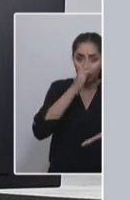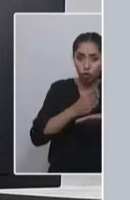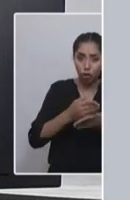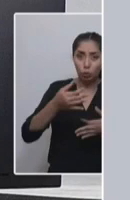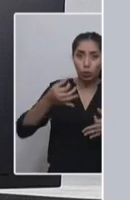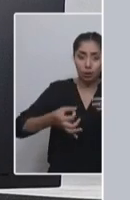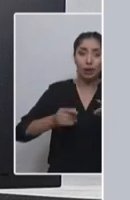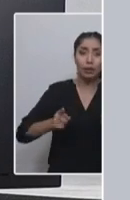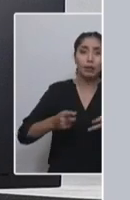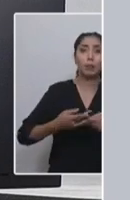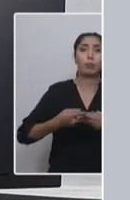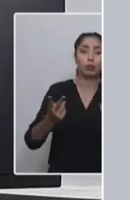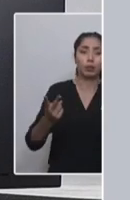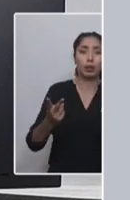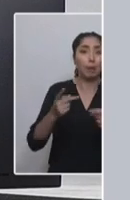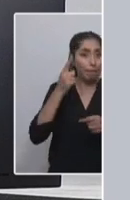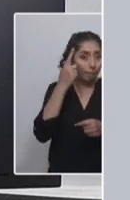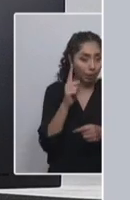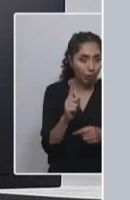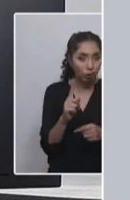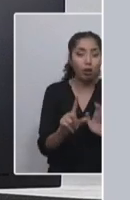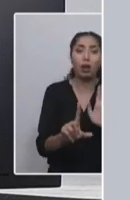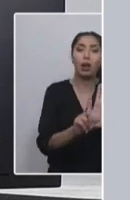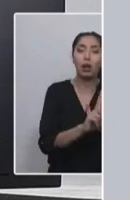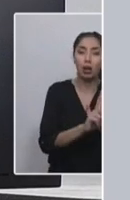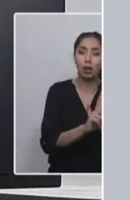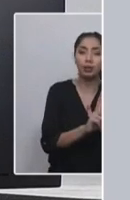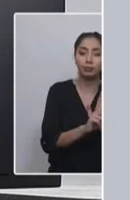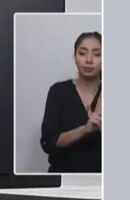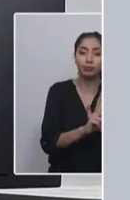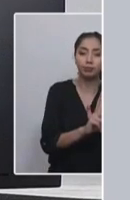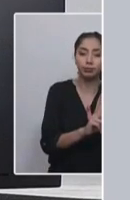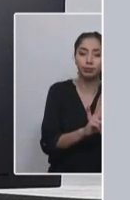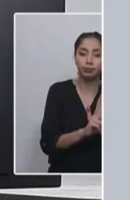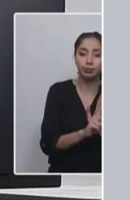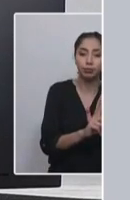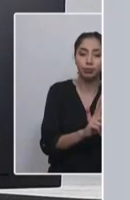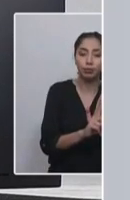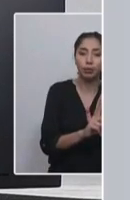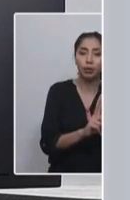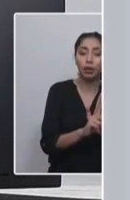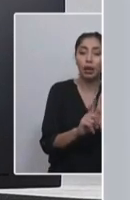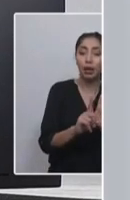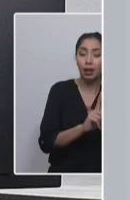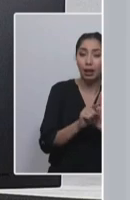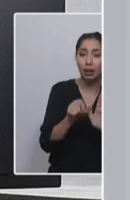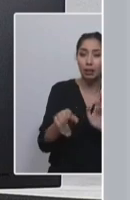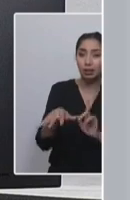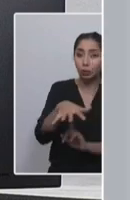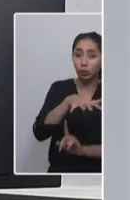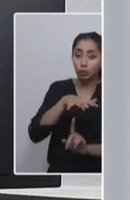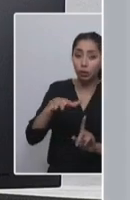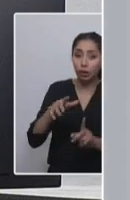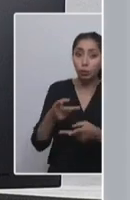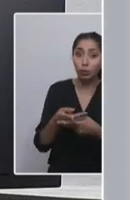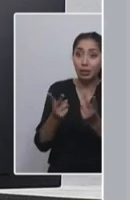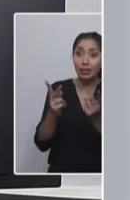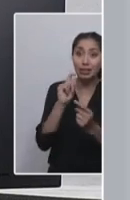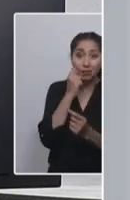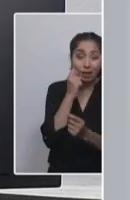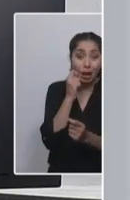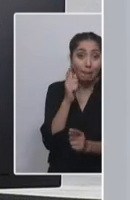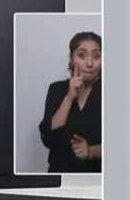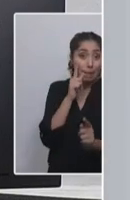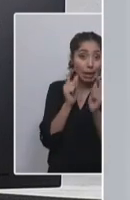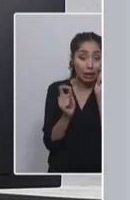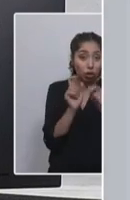regional va a implicar una reconfiguración en la estructura de poder en el territorio. ¿Cómo nosotros vamos a entender el poder en el territorio desde